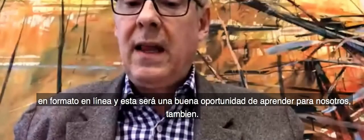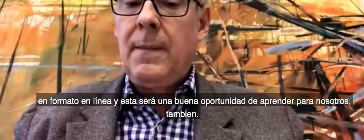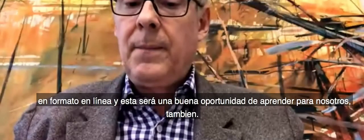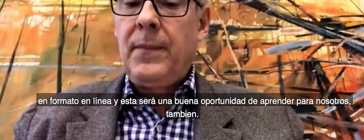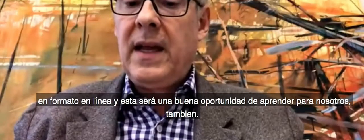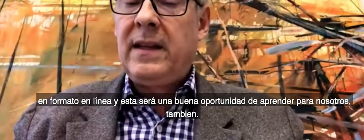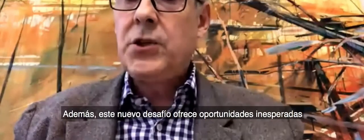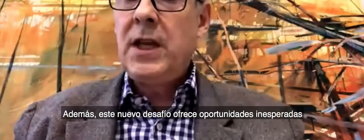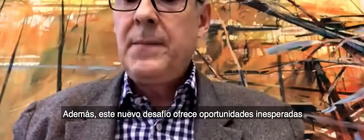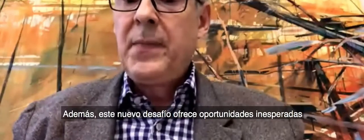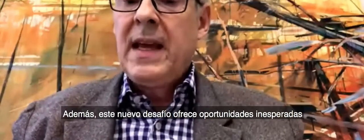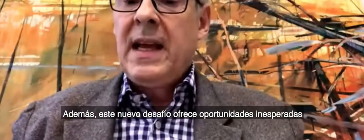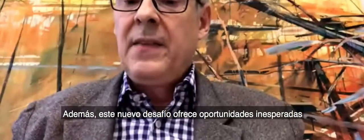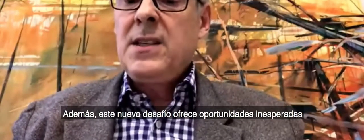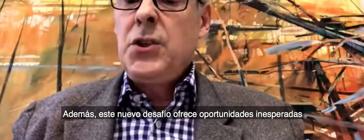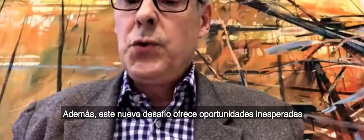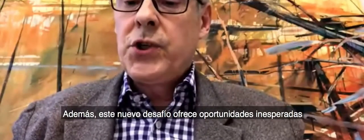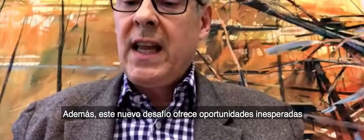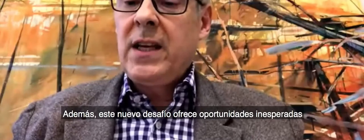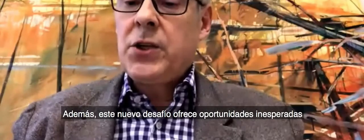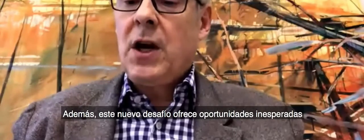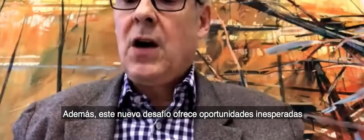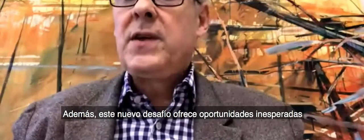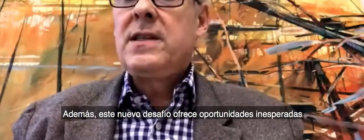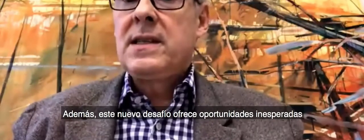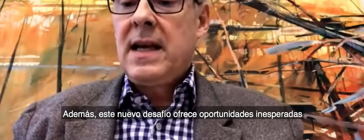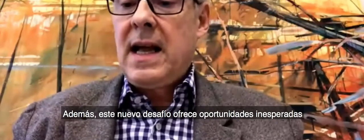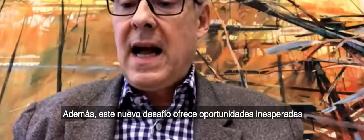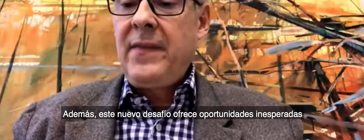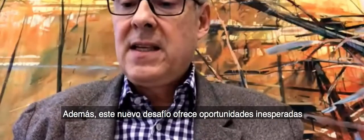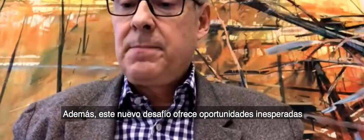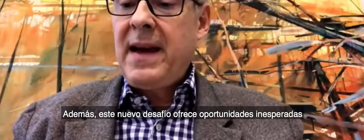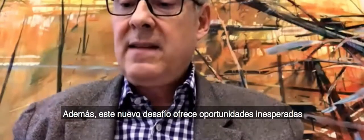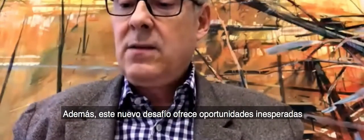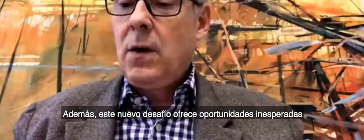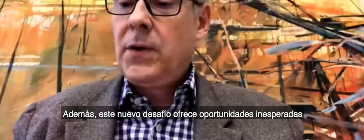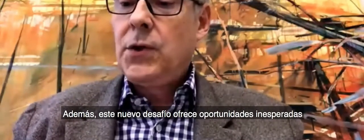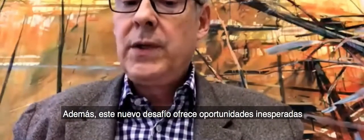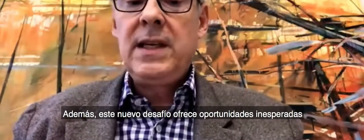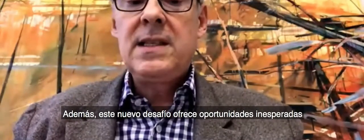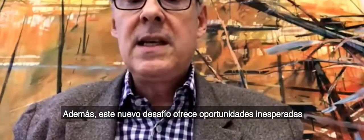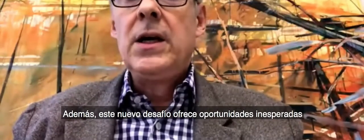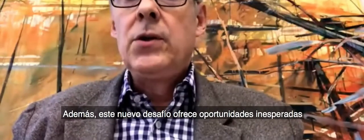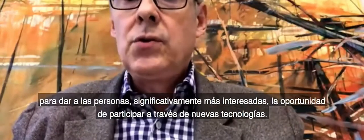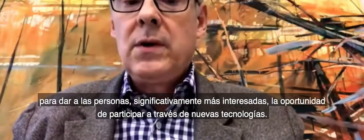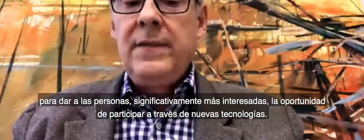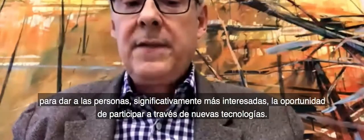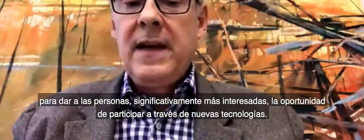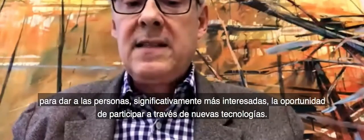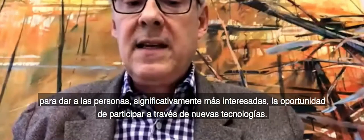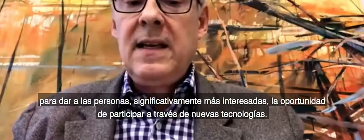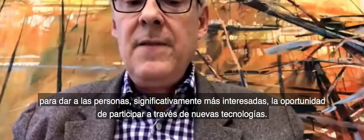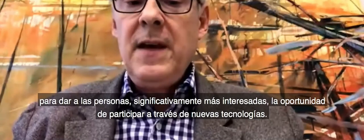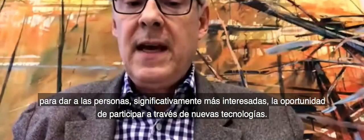as well. Additionally, this new challenge offers unexpected opportunities to